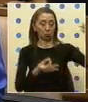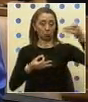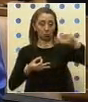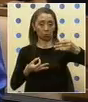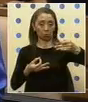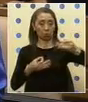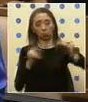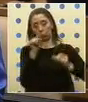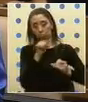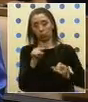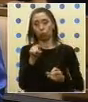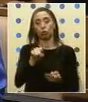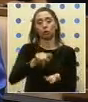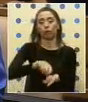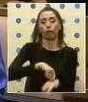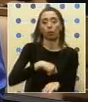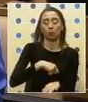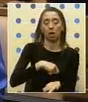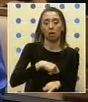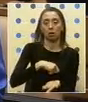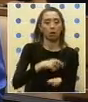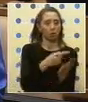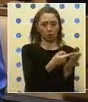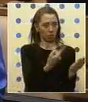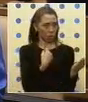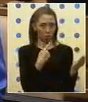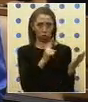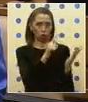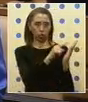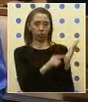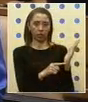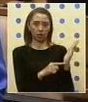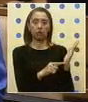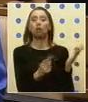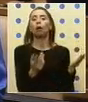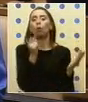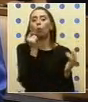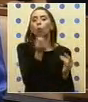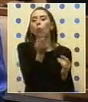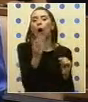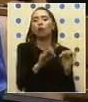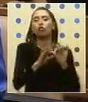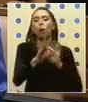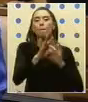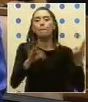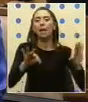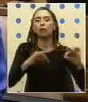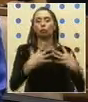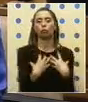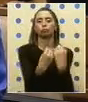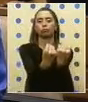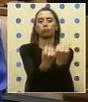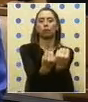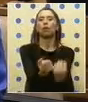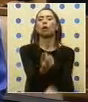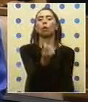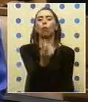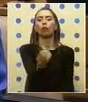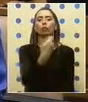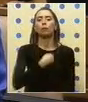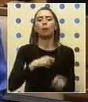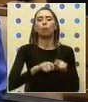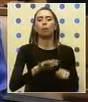en que tienen que firmarlo y que no les dicen claramente cuáles son los mensajes que tienen que entregar, cuál es el valor del metro